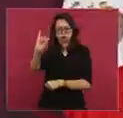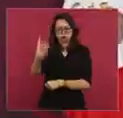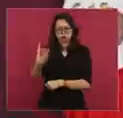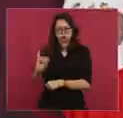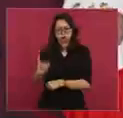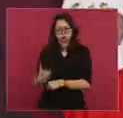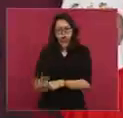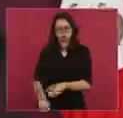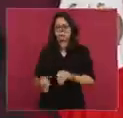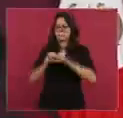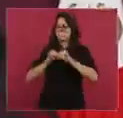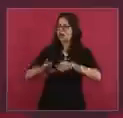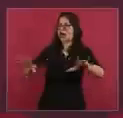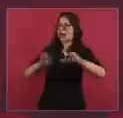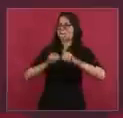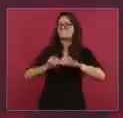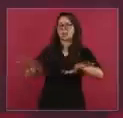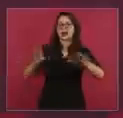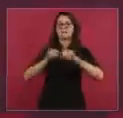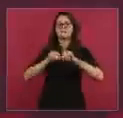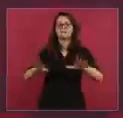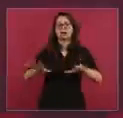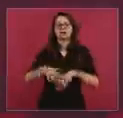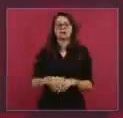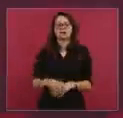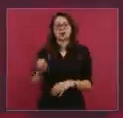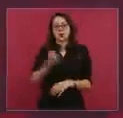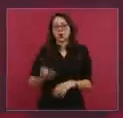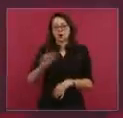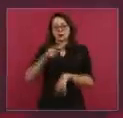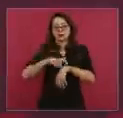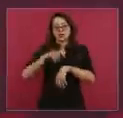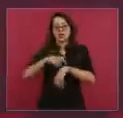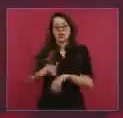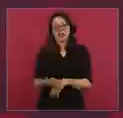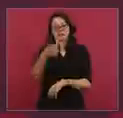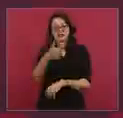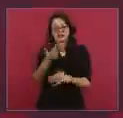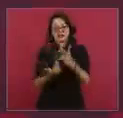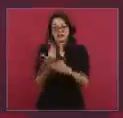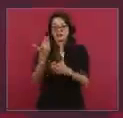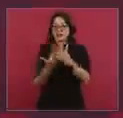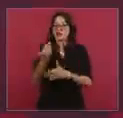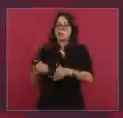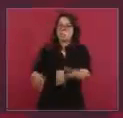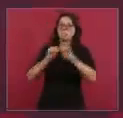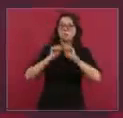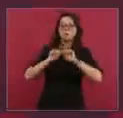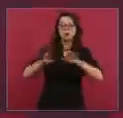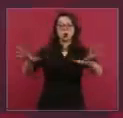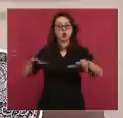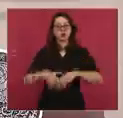parece todos los jueves a las seis de la mañana, y